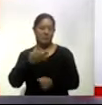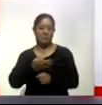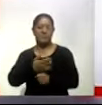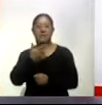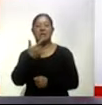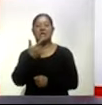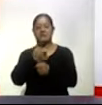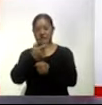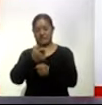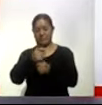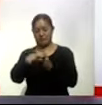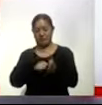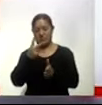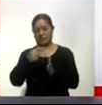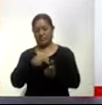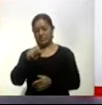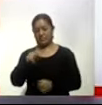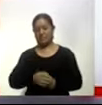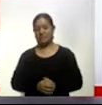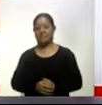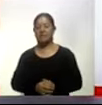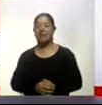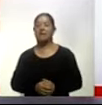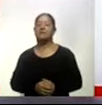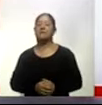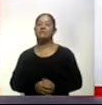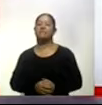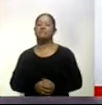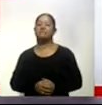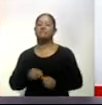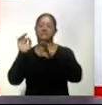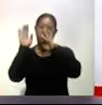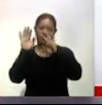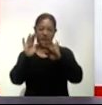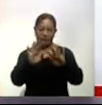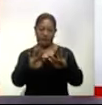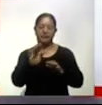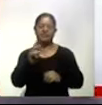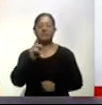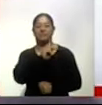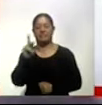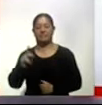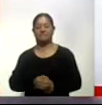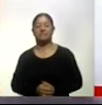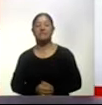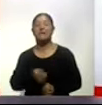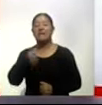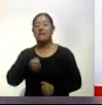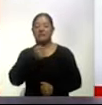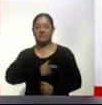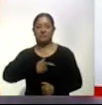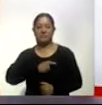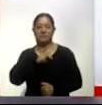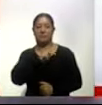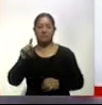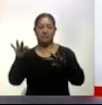este 2020. Le deseamos que este mes venga y traiga muchas bendiciones. Saludo con mucho gusto a